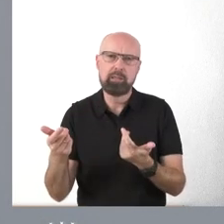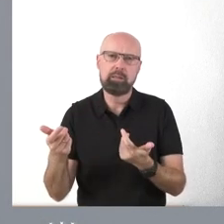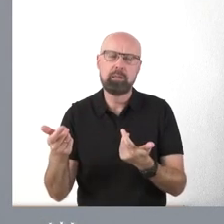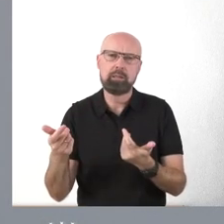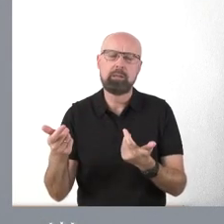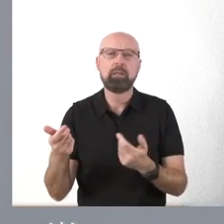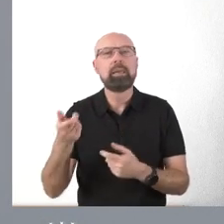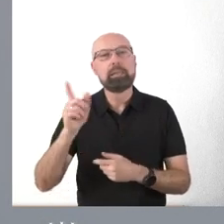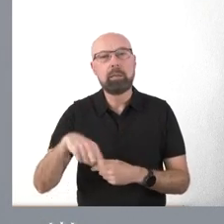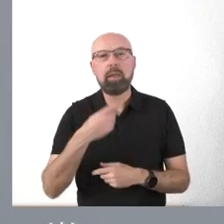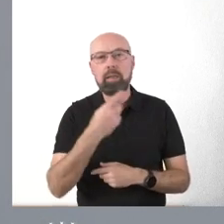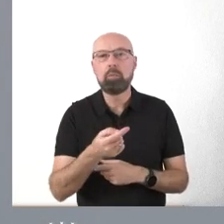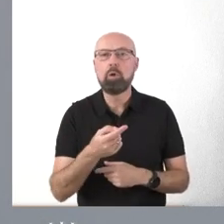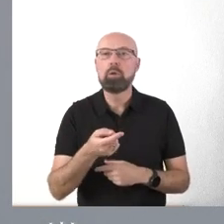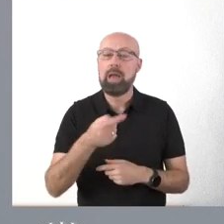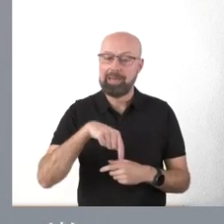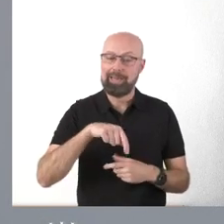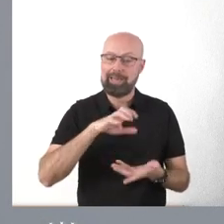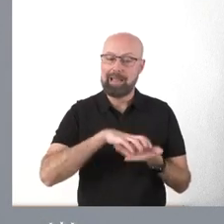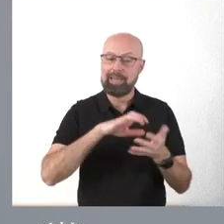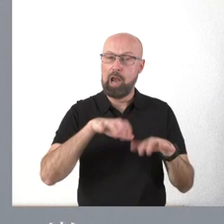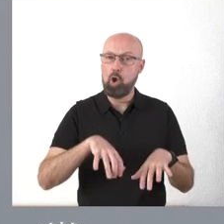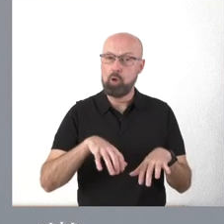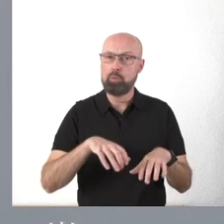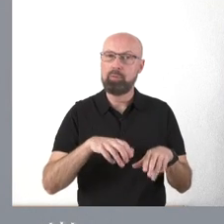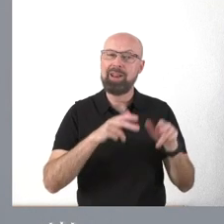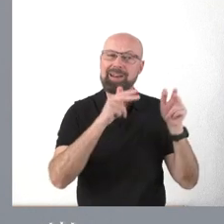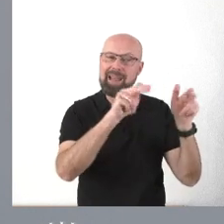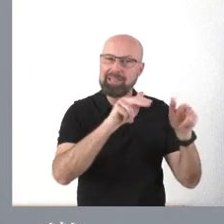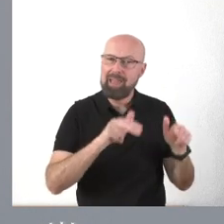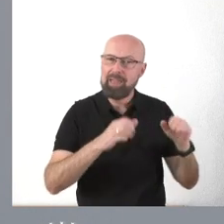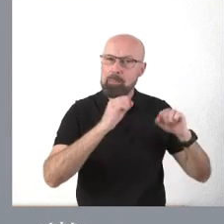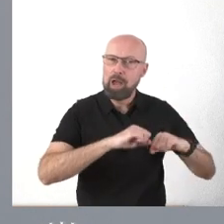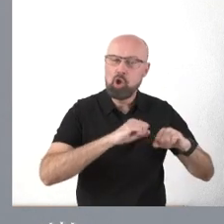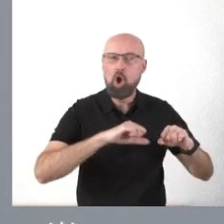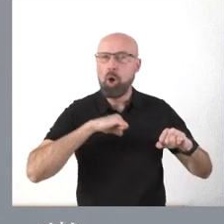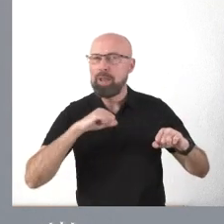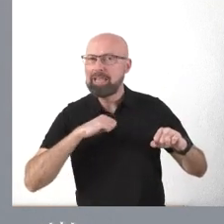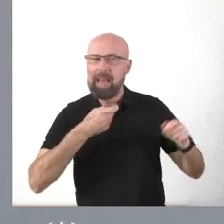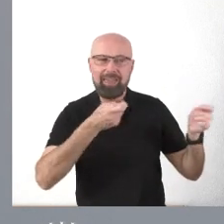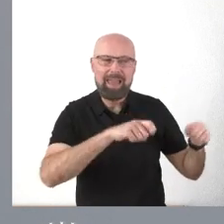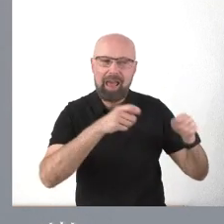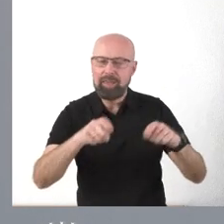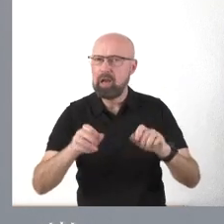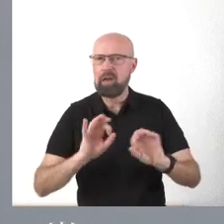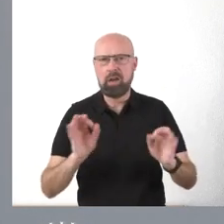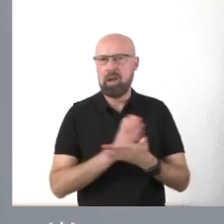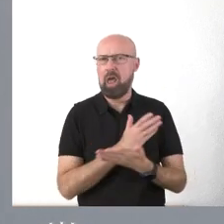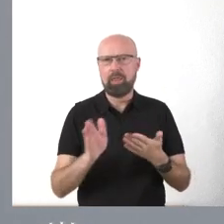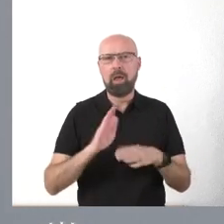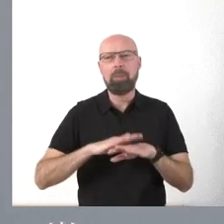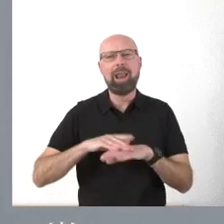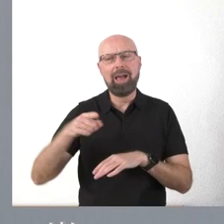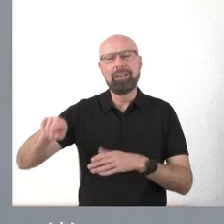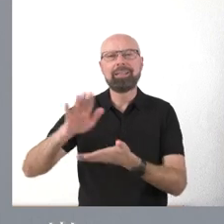que no vamos a cerrar en Castilla y León ni las residencias de mayores, ni los hospitales, para tranquilidad de la señora vicepresidenta